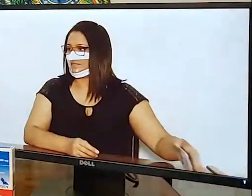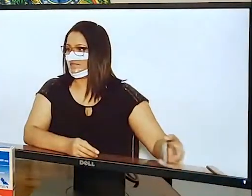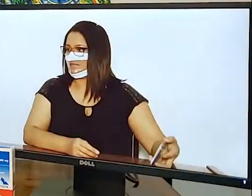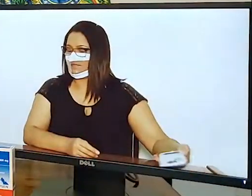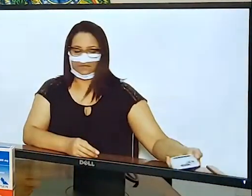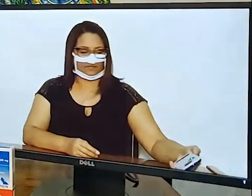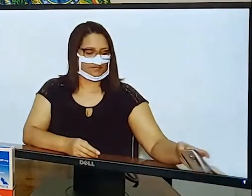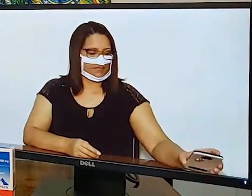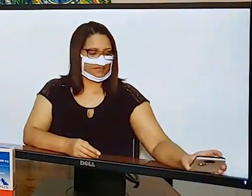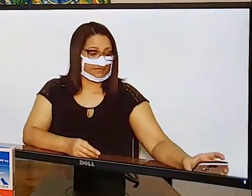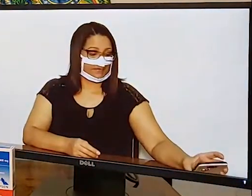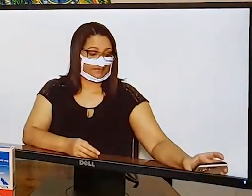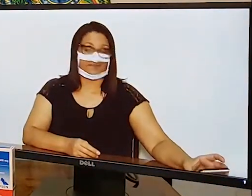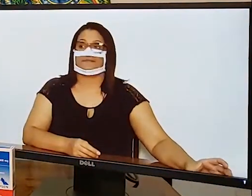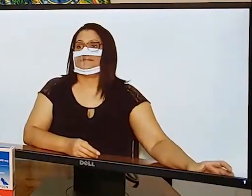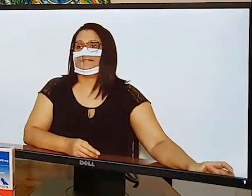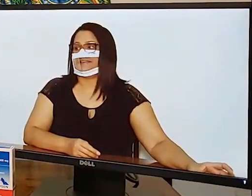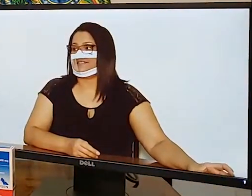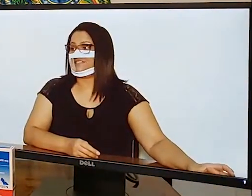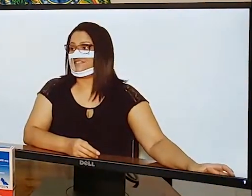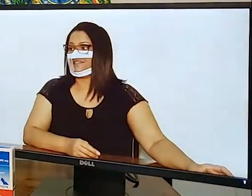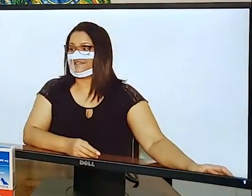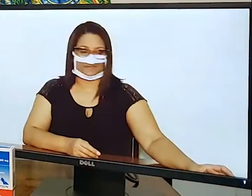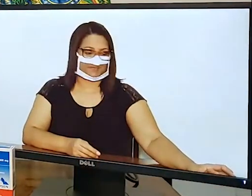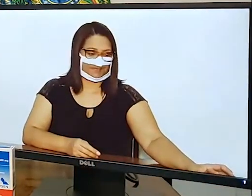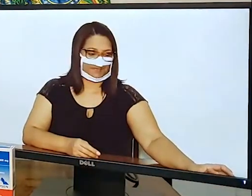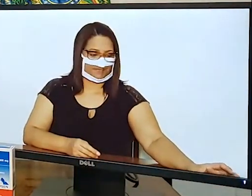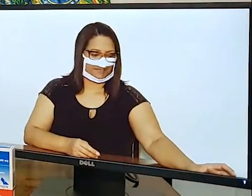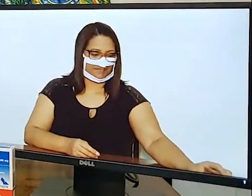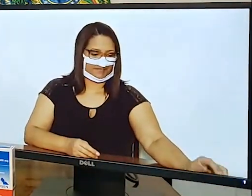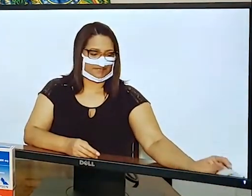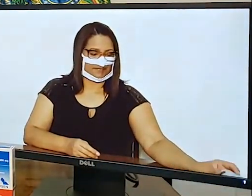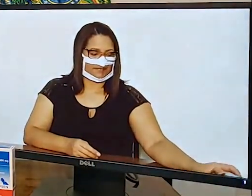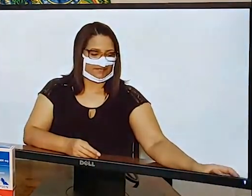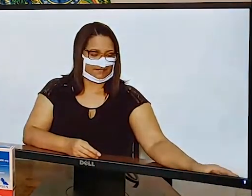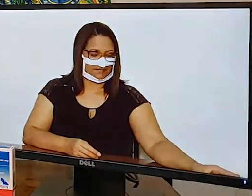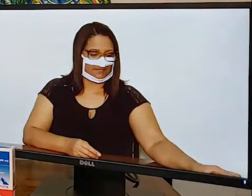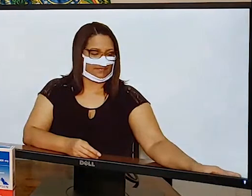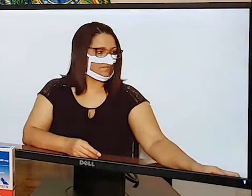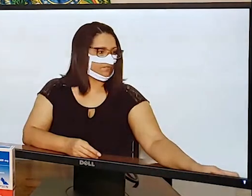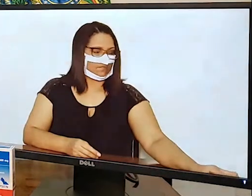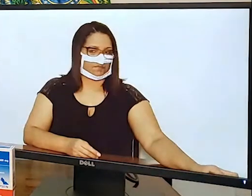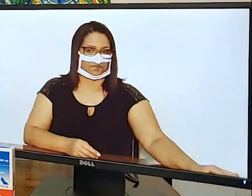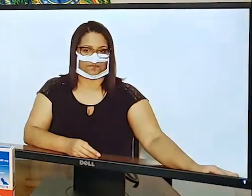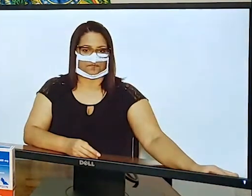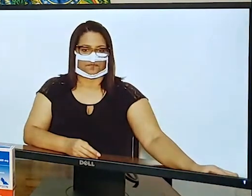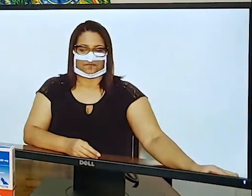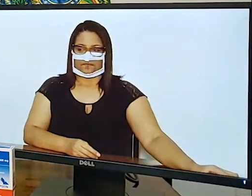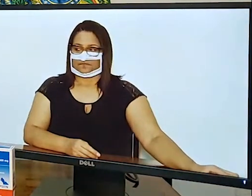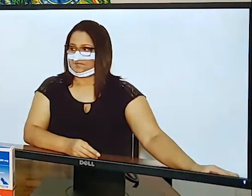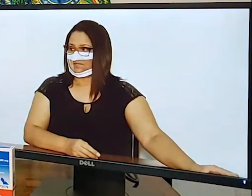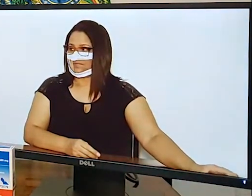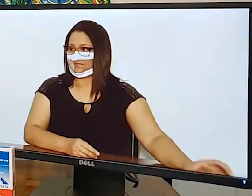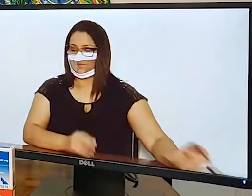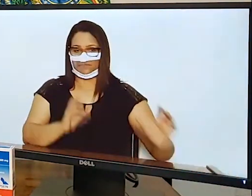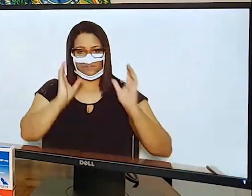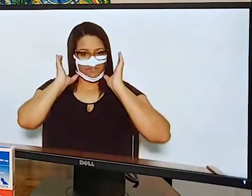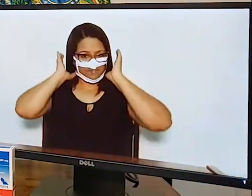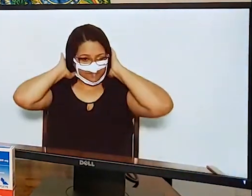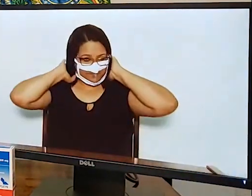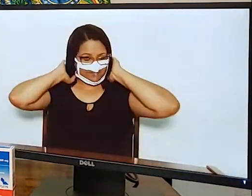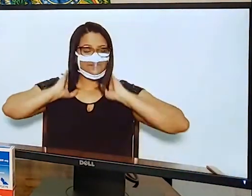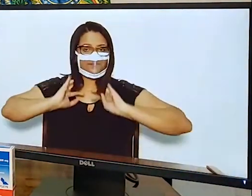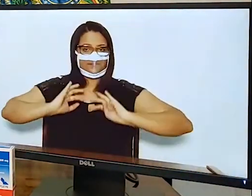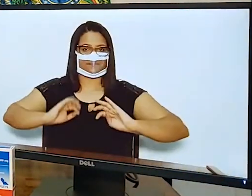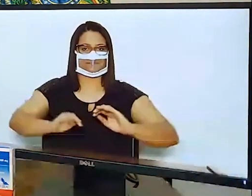El presidente brasileño, Jair Bolsonaro, de 65 años, ha dado negativo en un nuevo examen de coronavirus, una enfermedad que le fue detectada el pasado 7 de